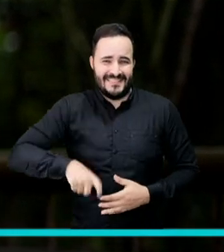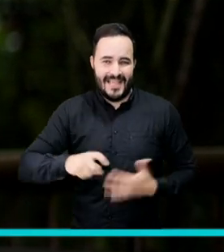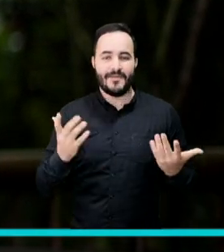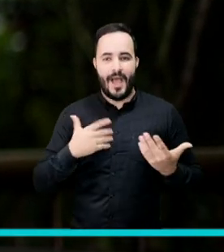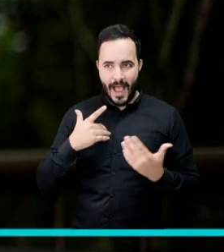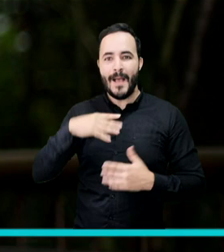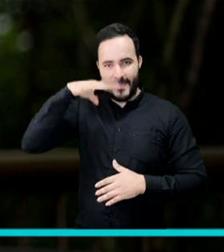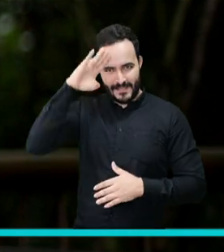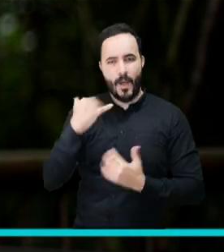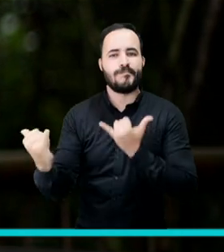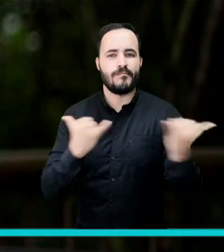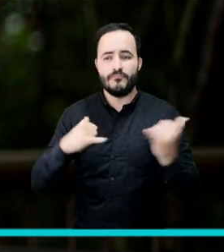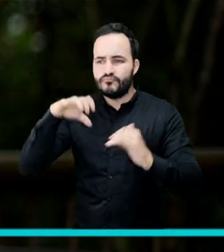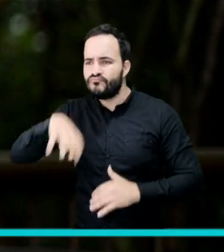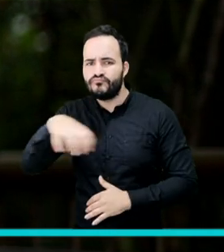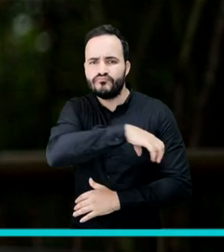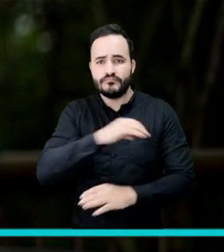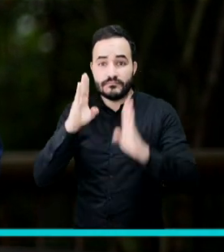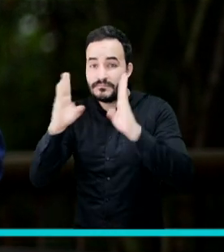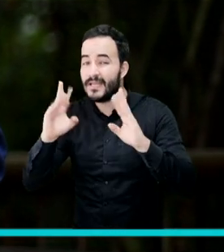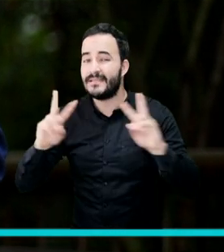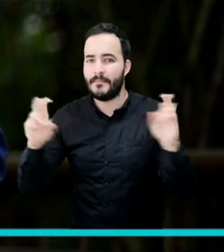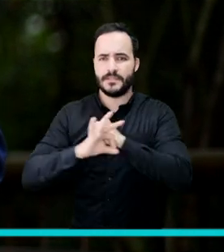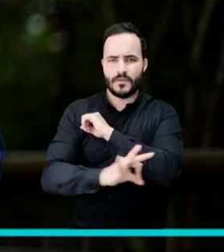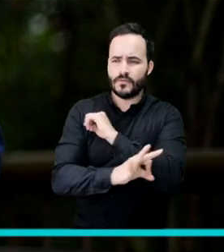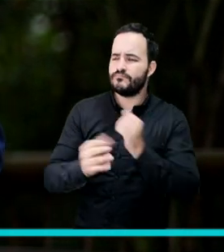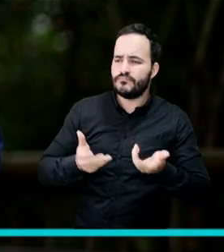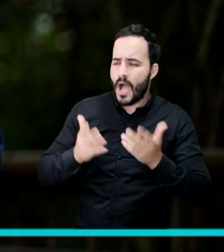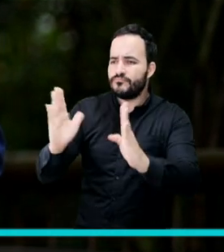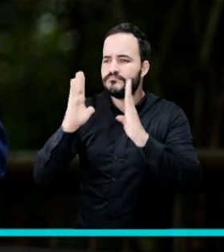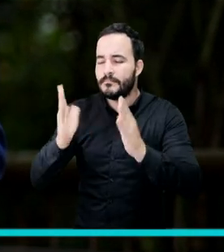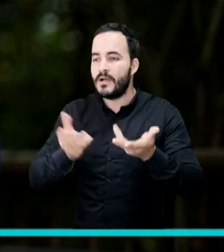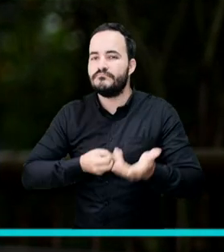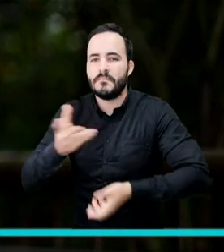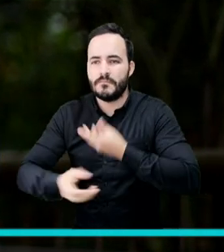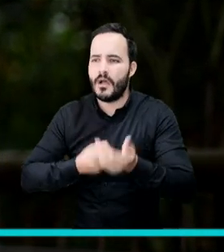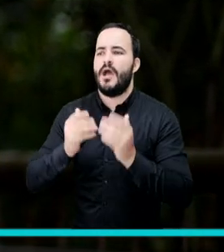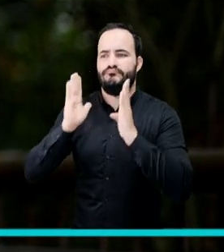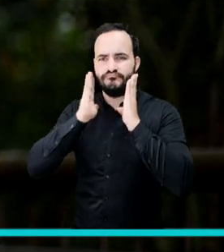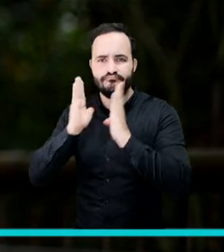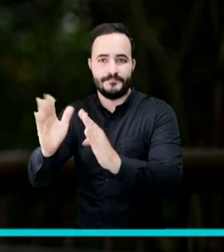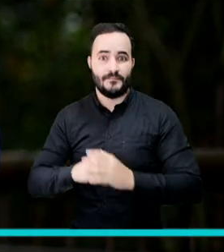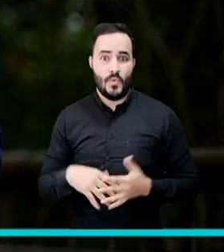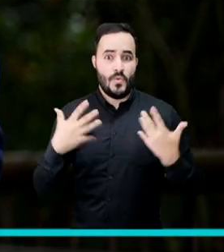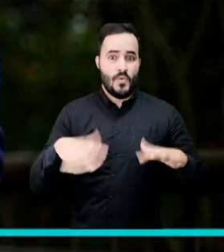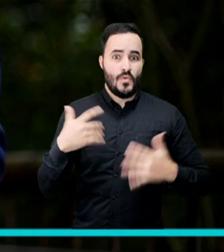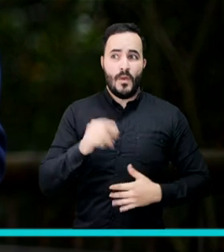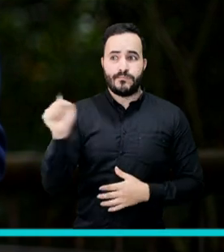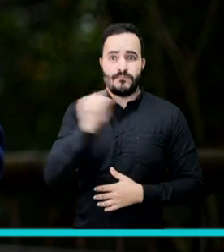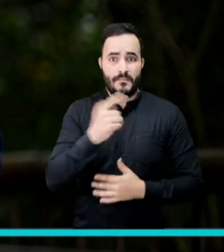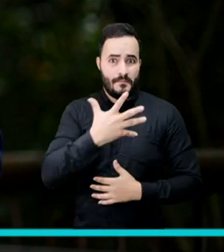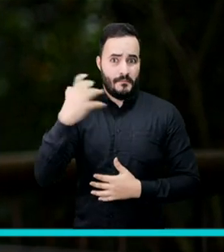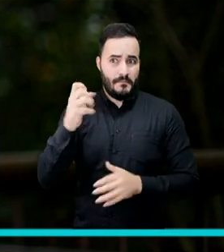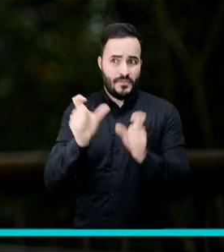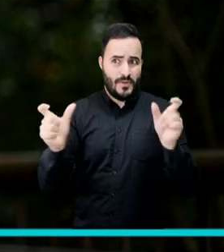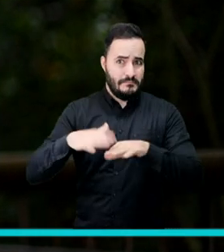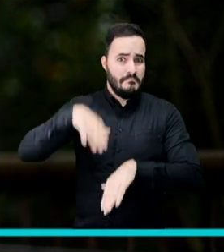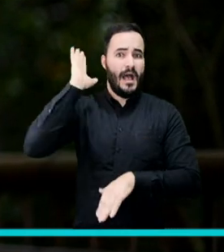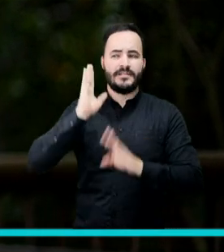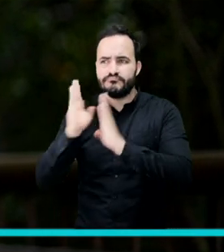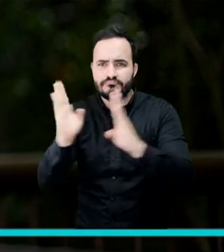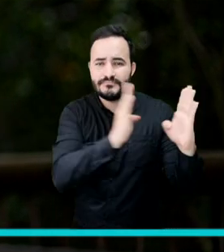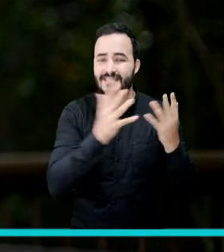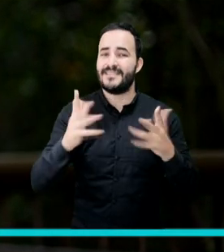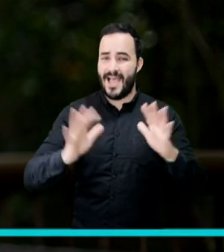escuchaderos, unos lugares habilitados por la administración municipal para asesorar psicológicamente. Con esta estrategia ya son más de 10.500 las